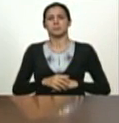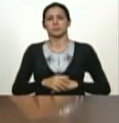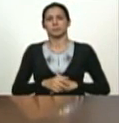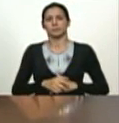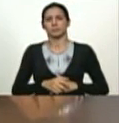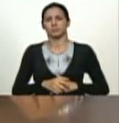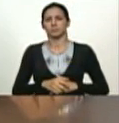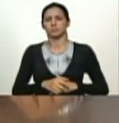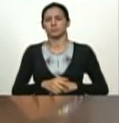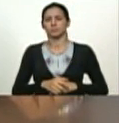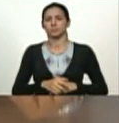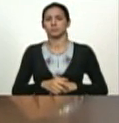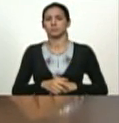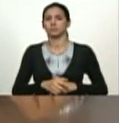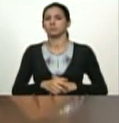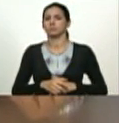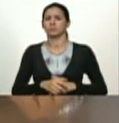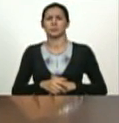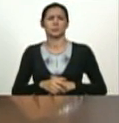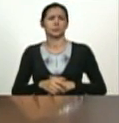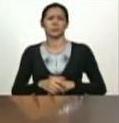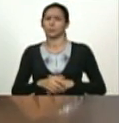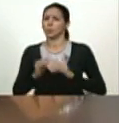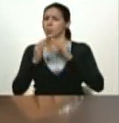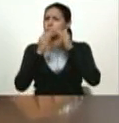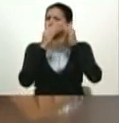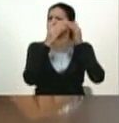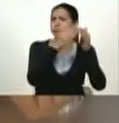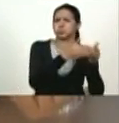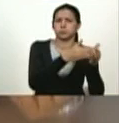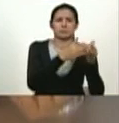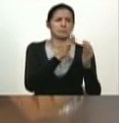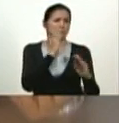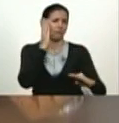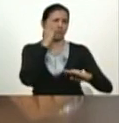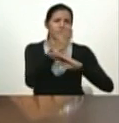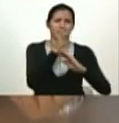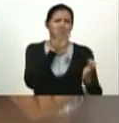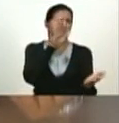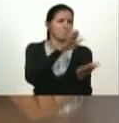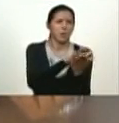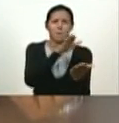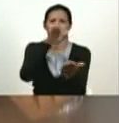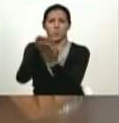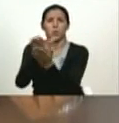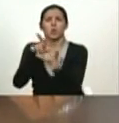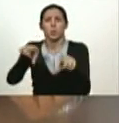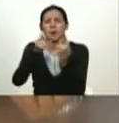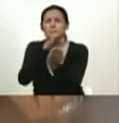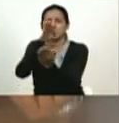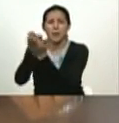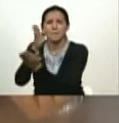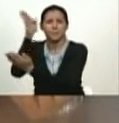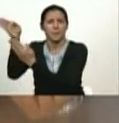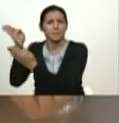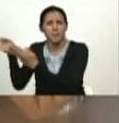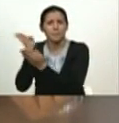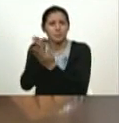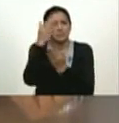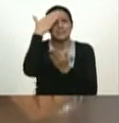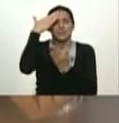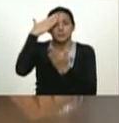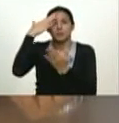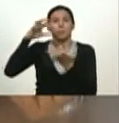bueno cruzó los mares conoció a los campesinos a los pescadores a las pescadoras sabe los problemas de la pesca